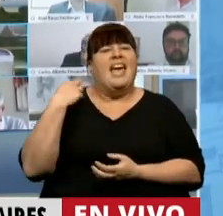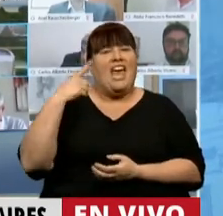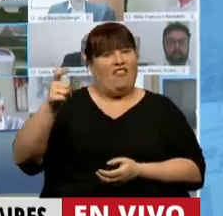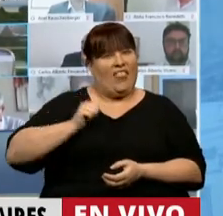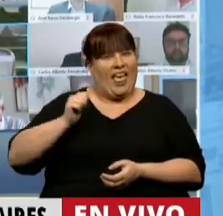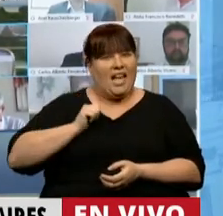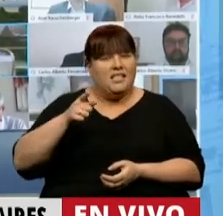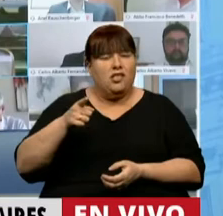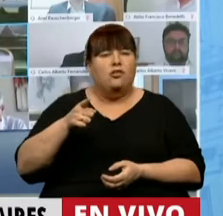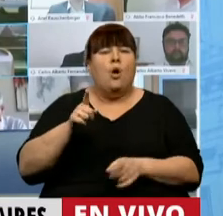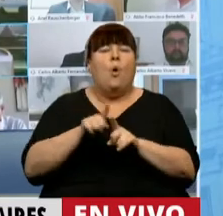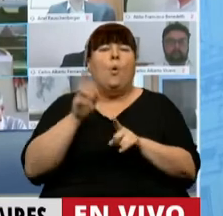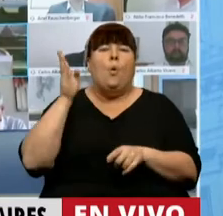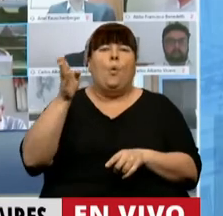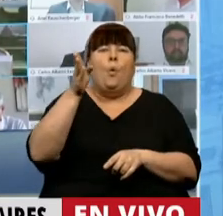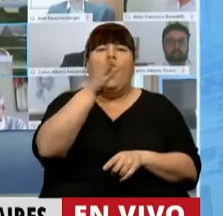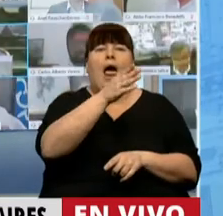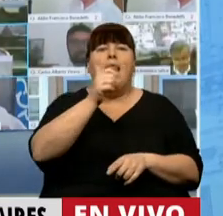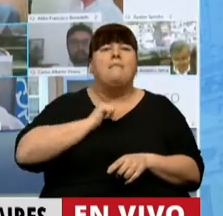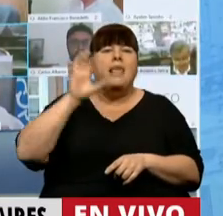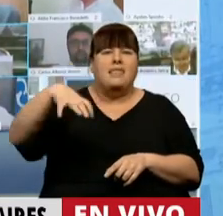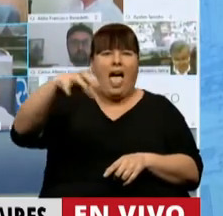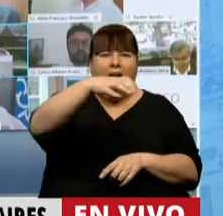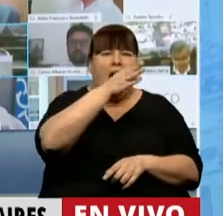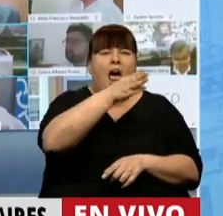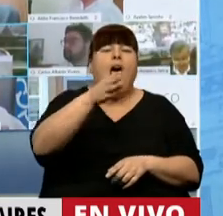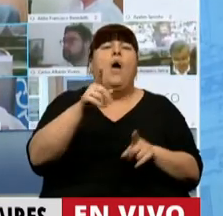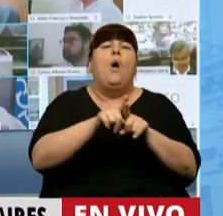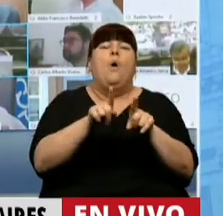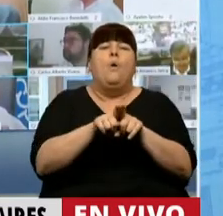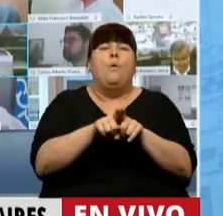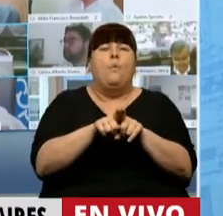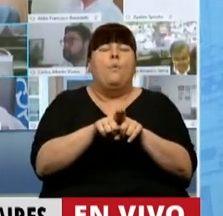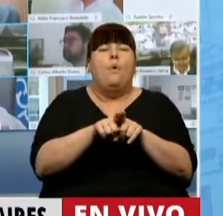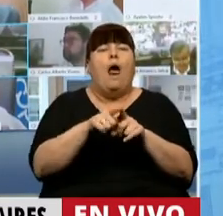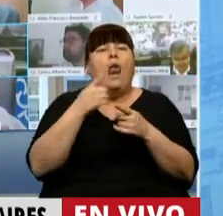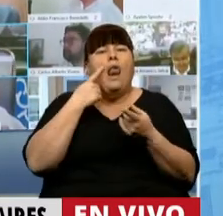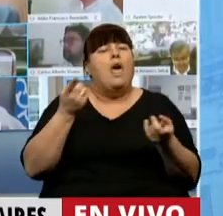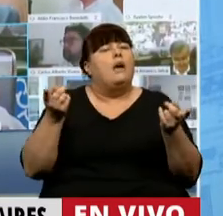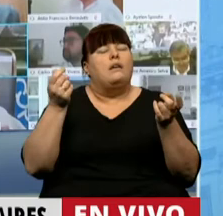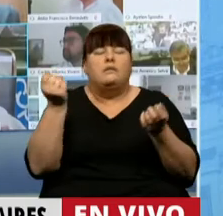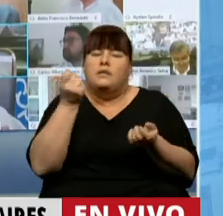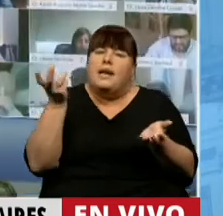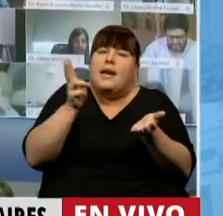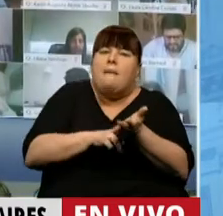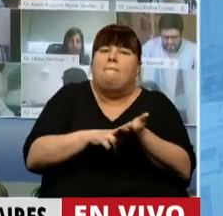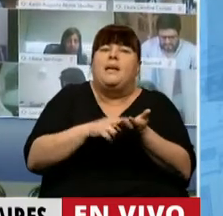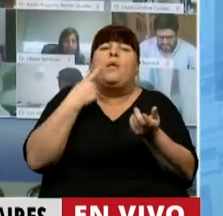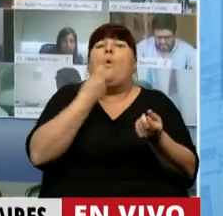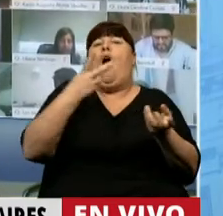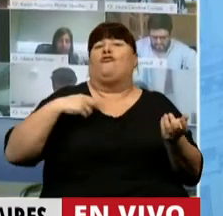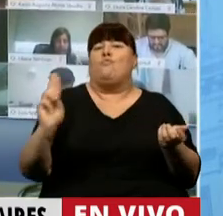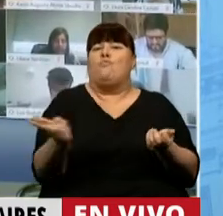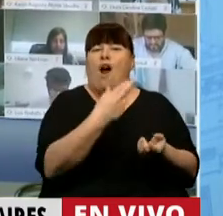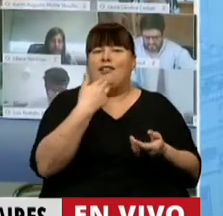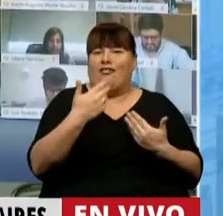ejército recorriendo las unidades militares haciendo una reivindicación de sus muertos